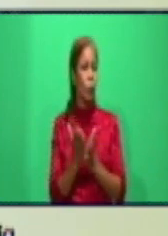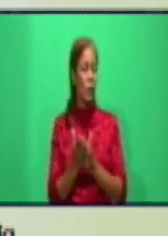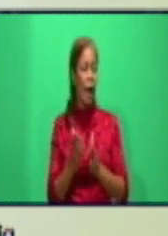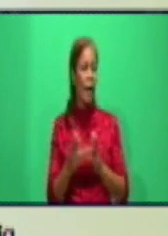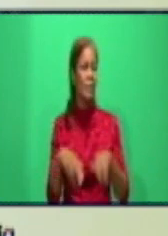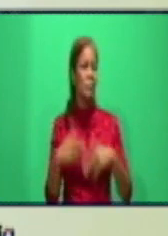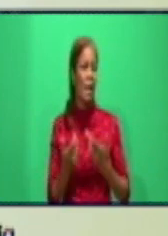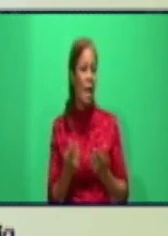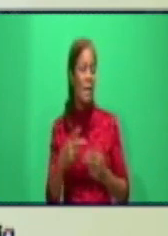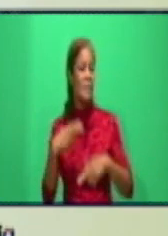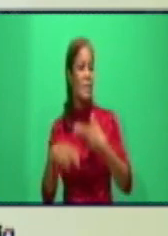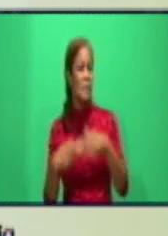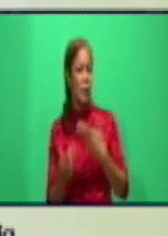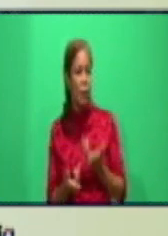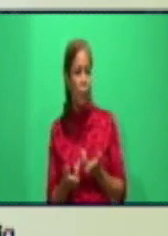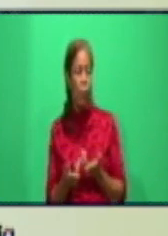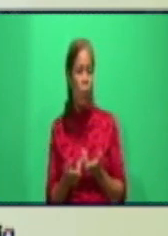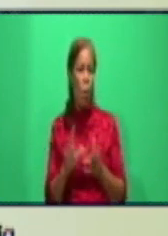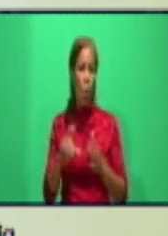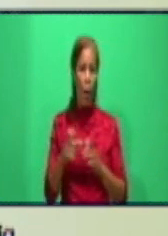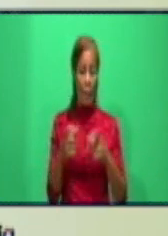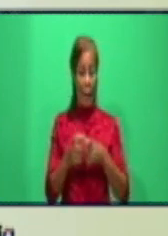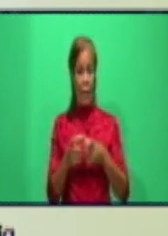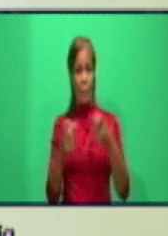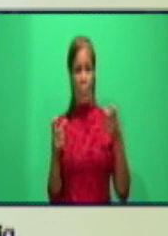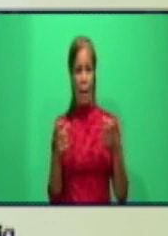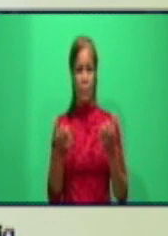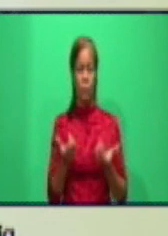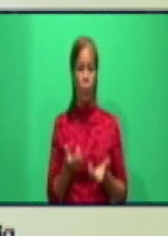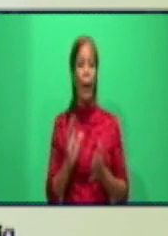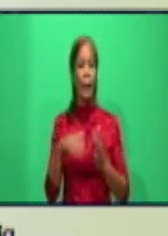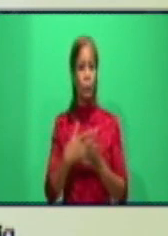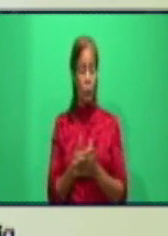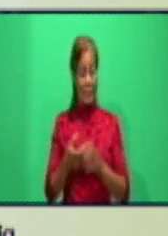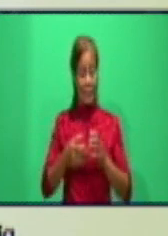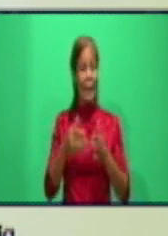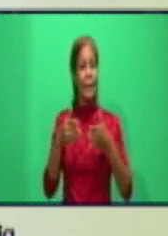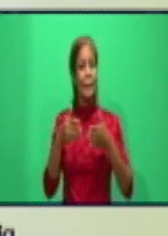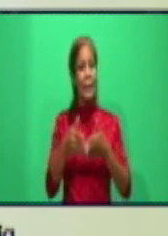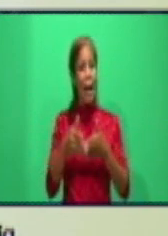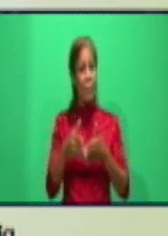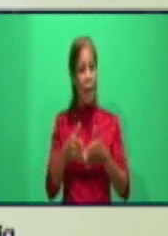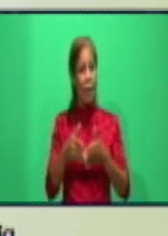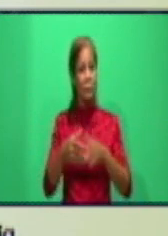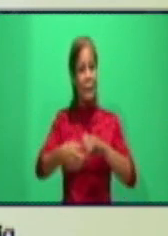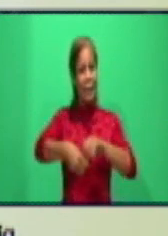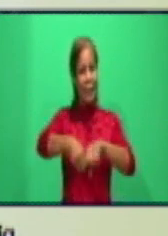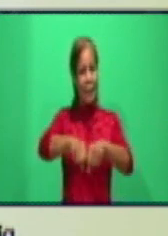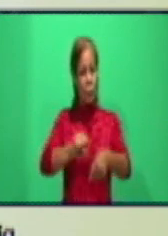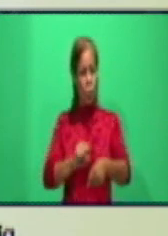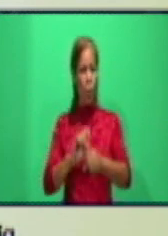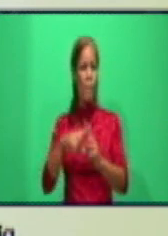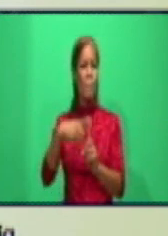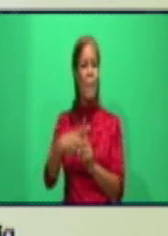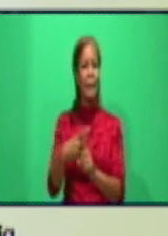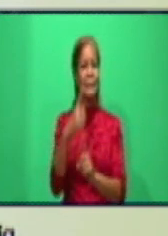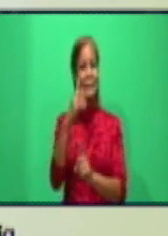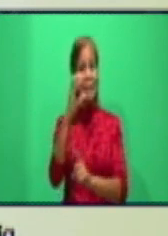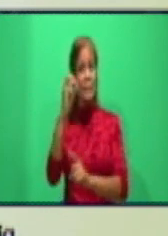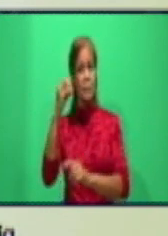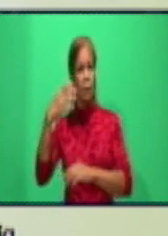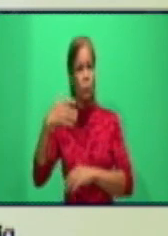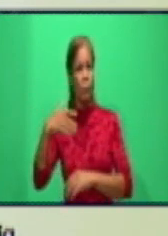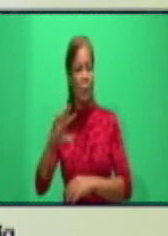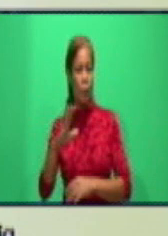variables trazadoras, cuál es el impacto. Bueno, Granma graduó más de 1.100 profesionales en condiciones de